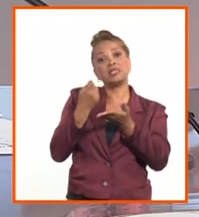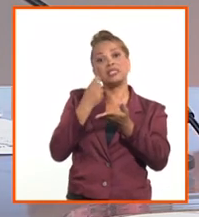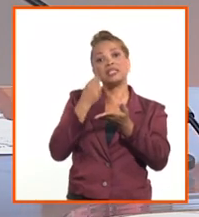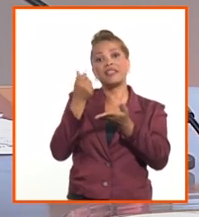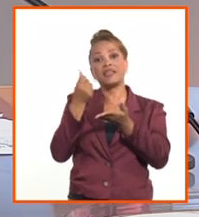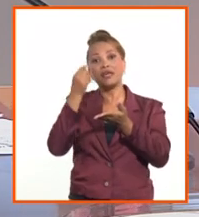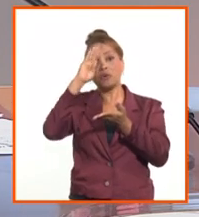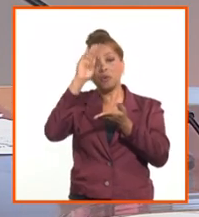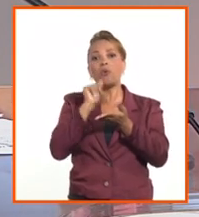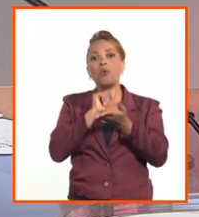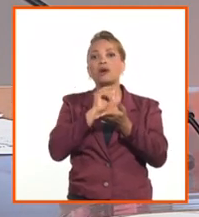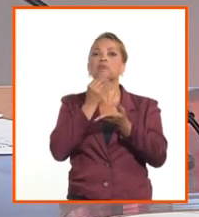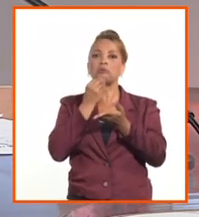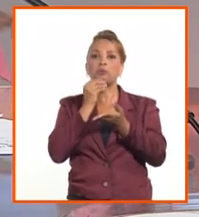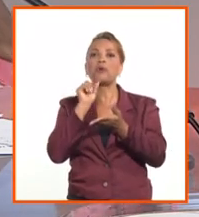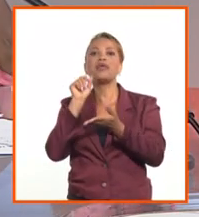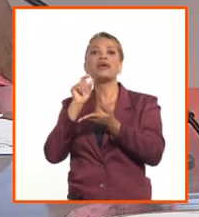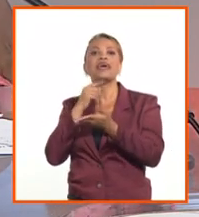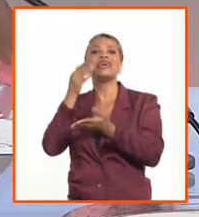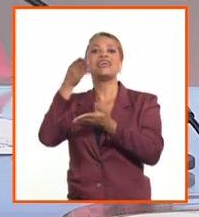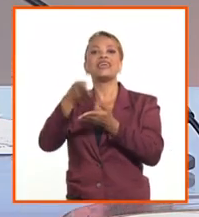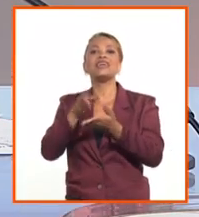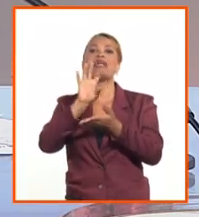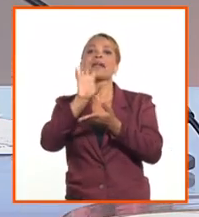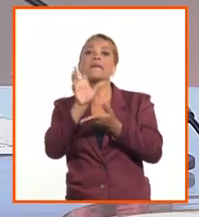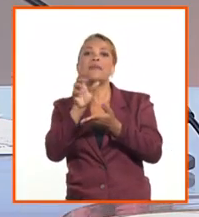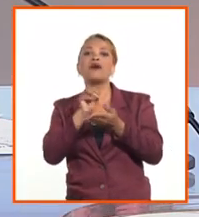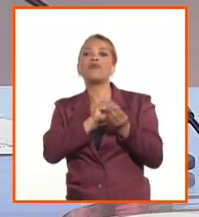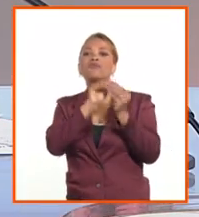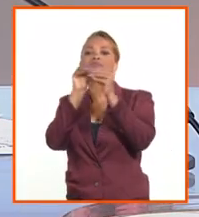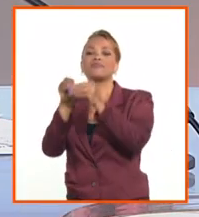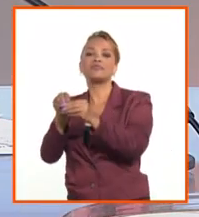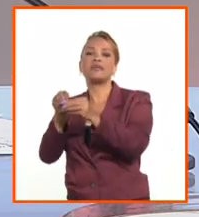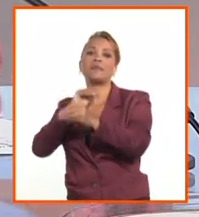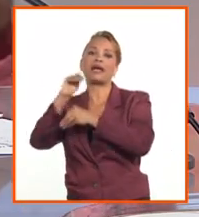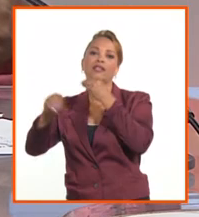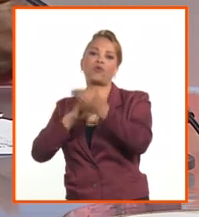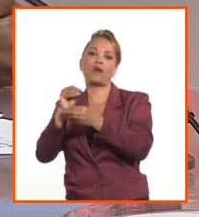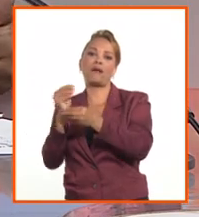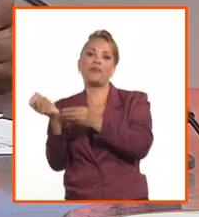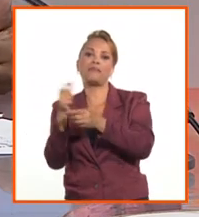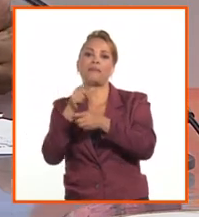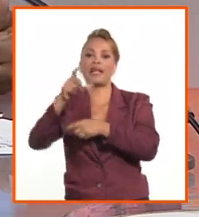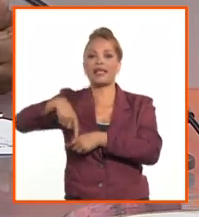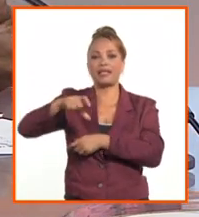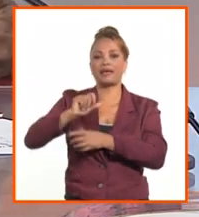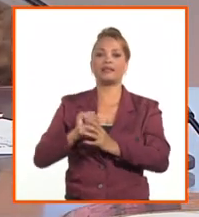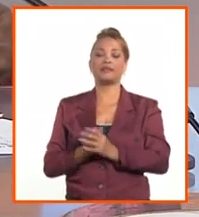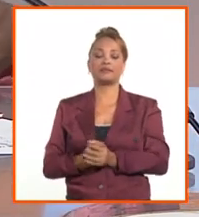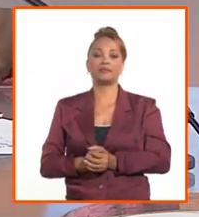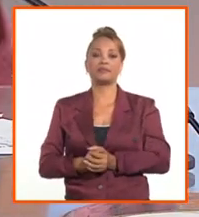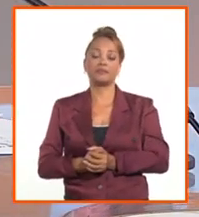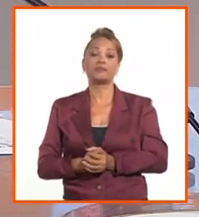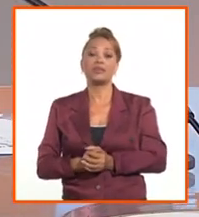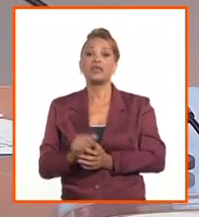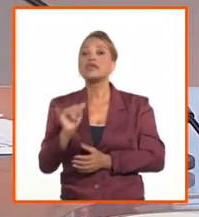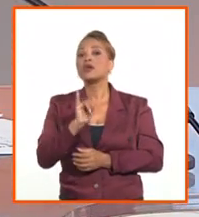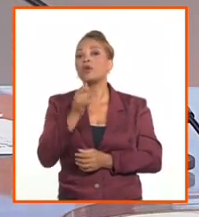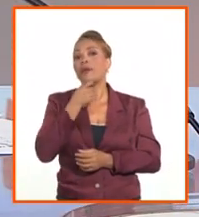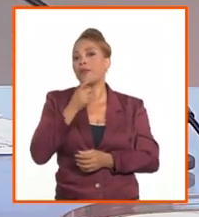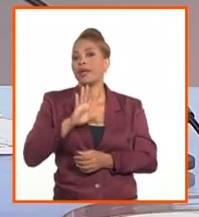indicar que se lo acrediten a su cuenta en moneda nacional. Usted también puede hacerlo a través de